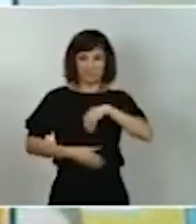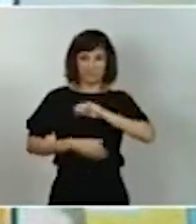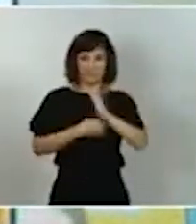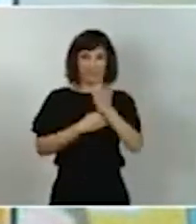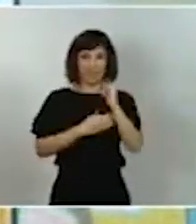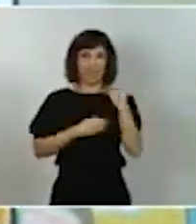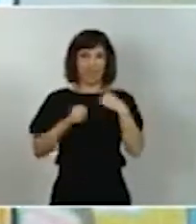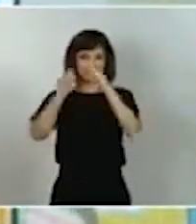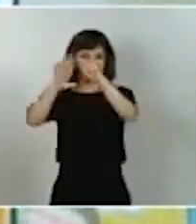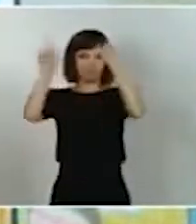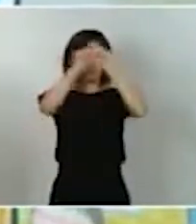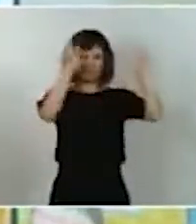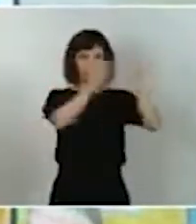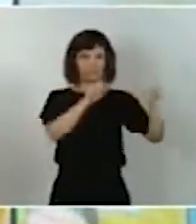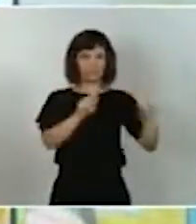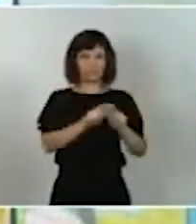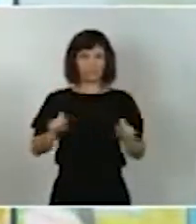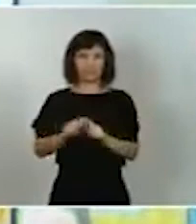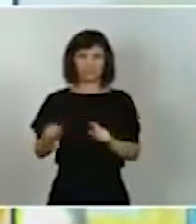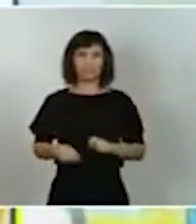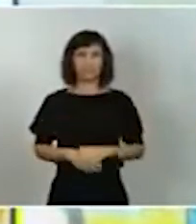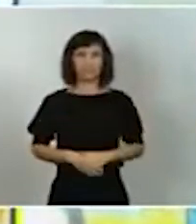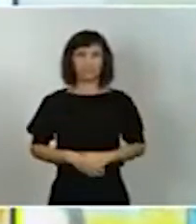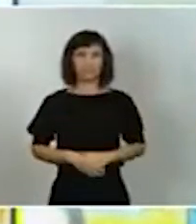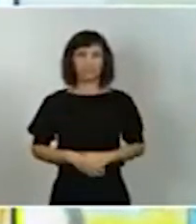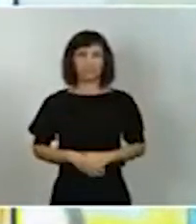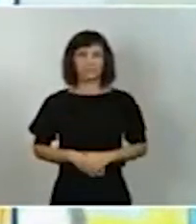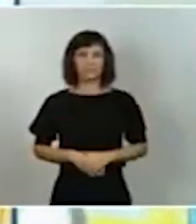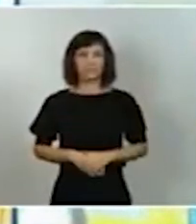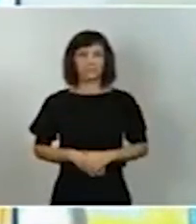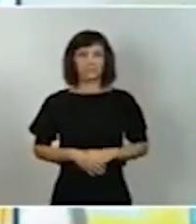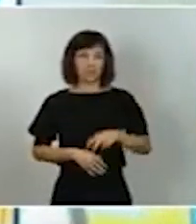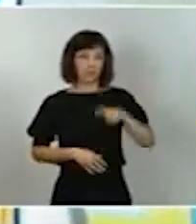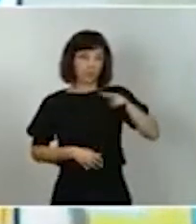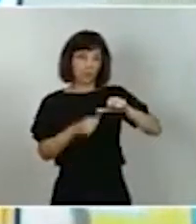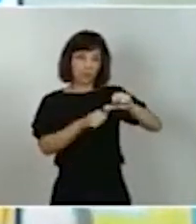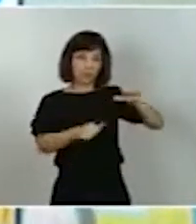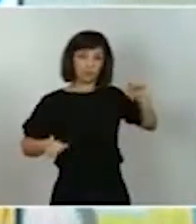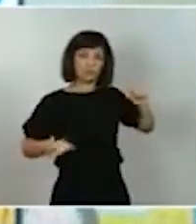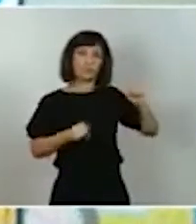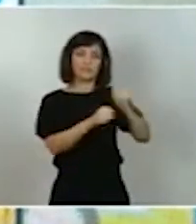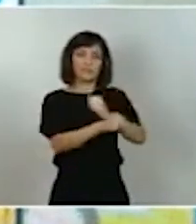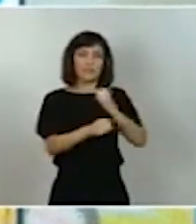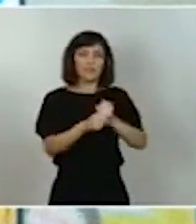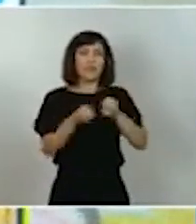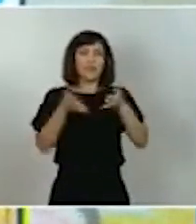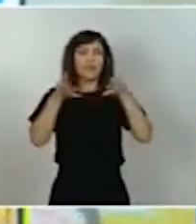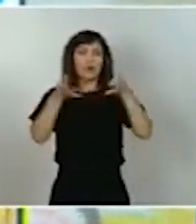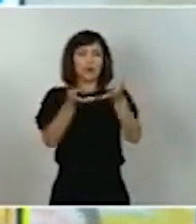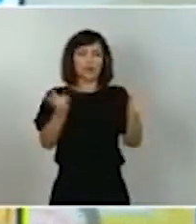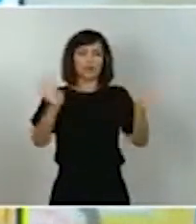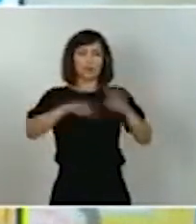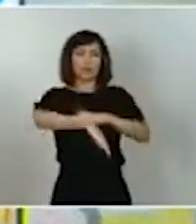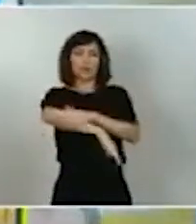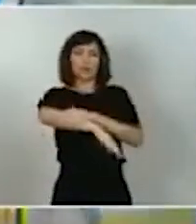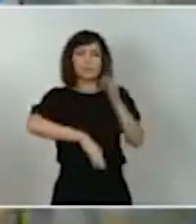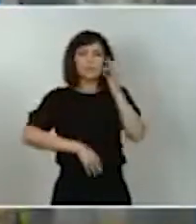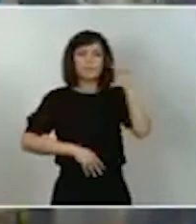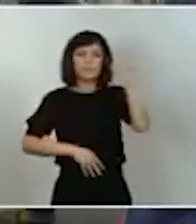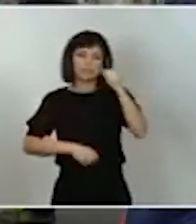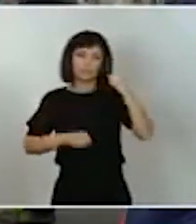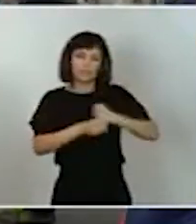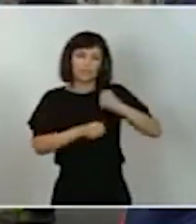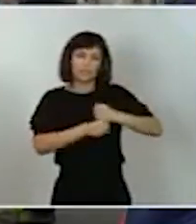quisiera agradecer el trabajo que durante estos dos últimos meses el Consejo de Ministros y Ministras ha venido desarrollando de manera muy